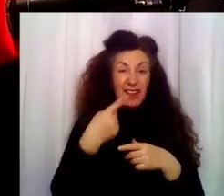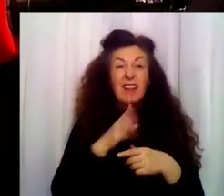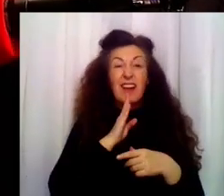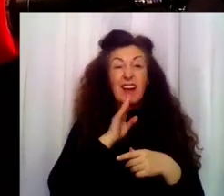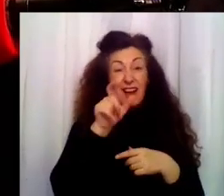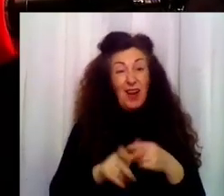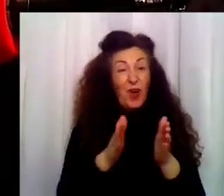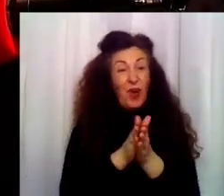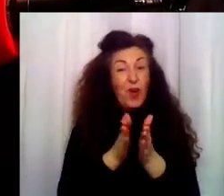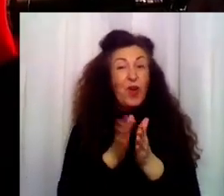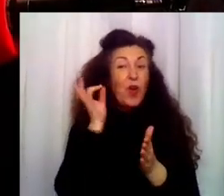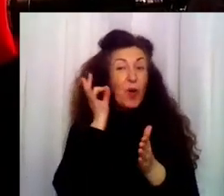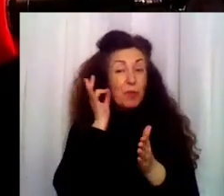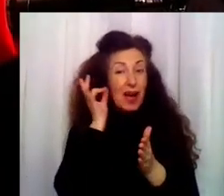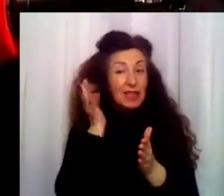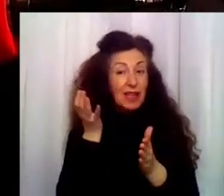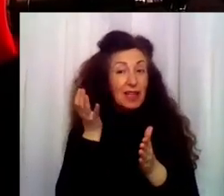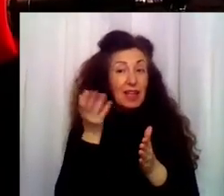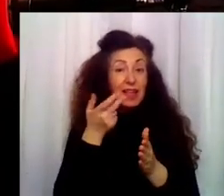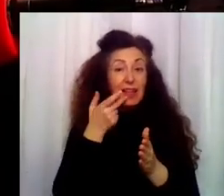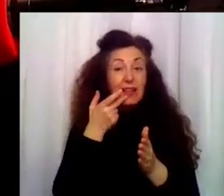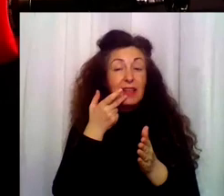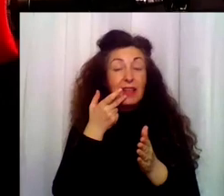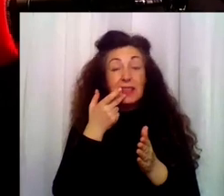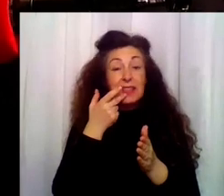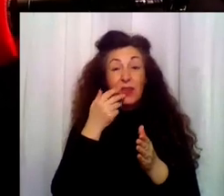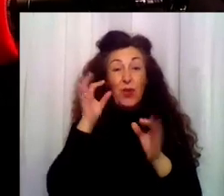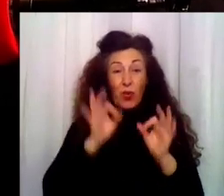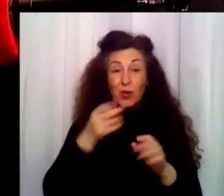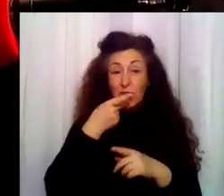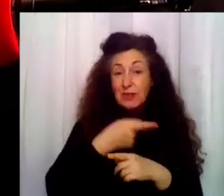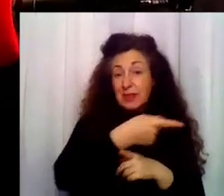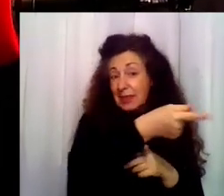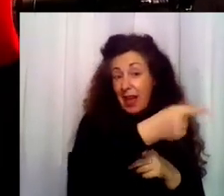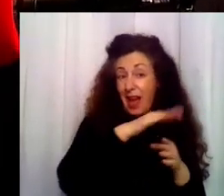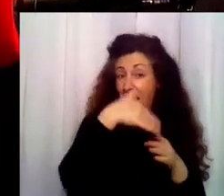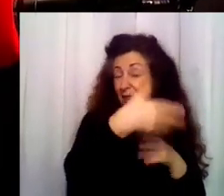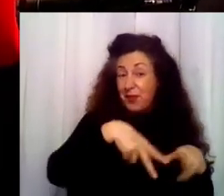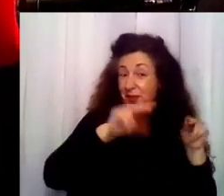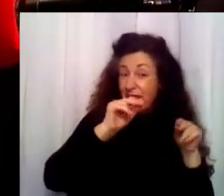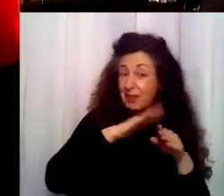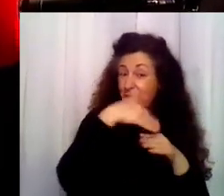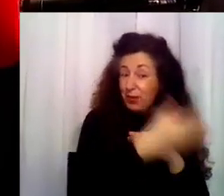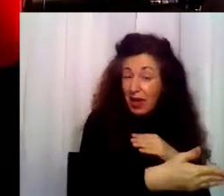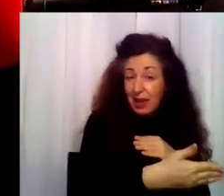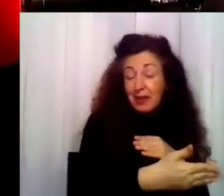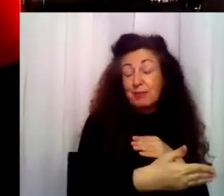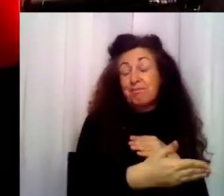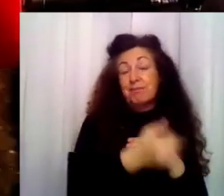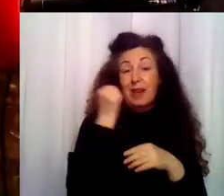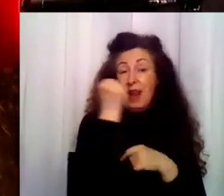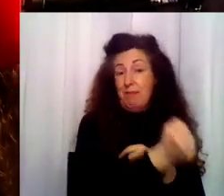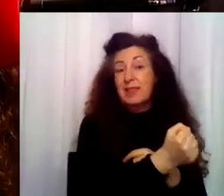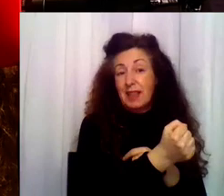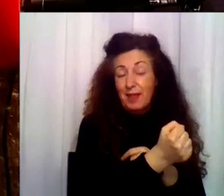había empezado a seguirla y que se la quería llevar conmigo. Madre mía, qué horror. Si alguien quiere decir algo...